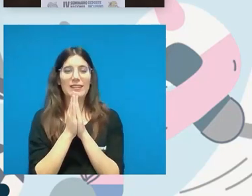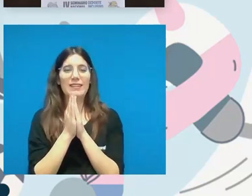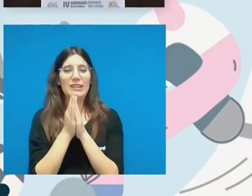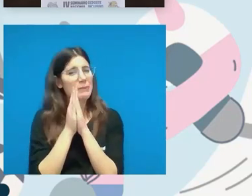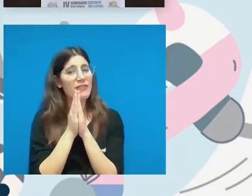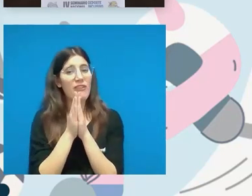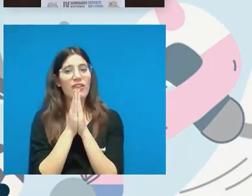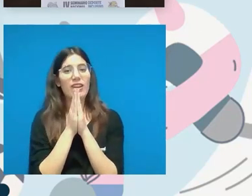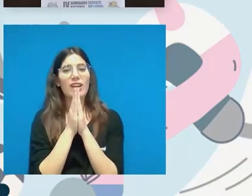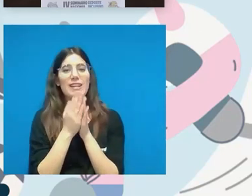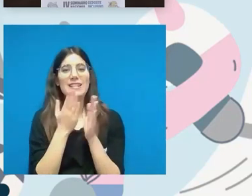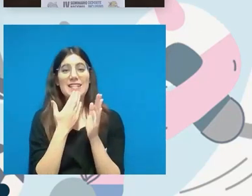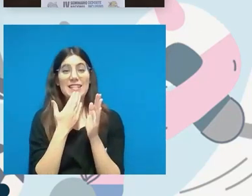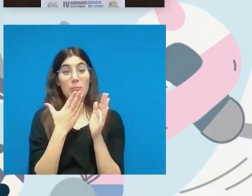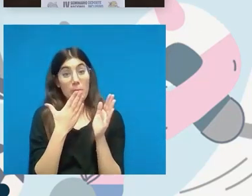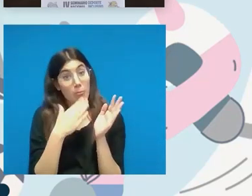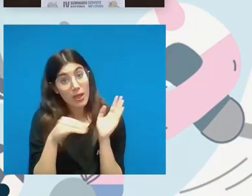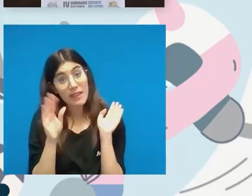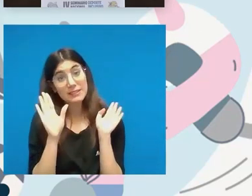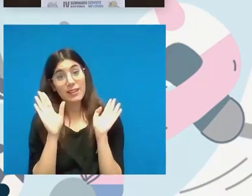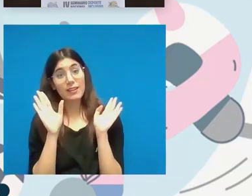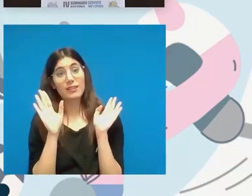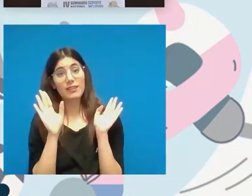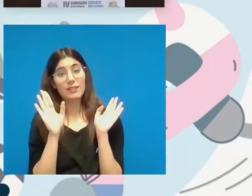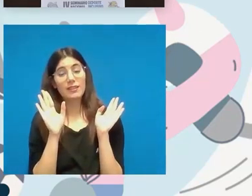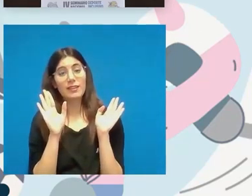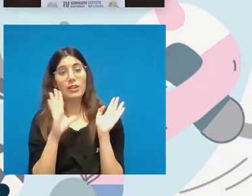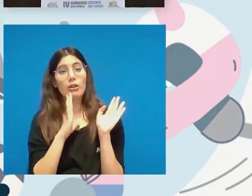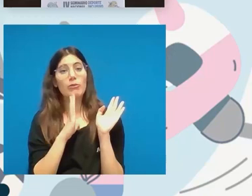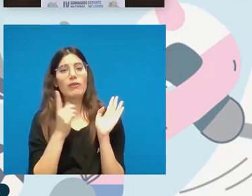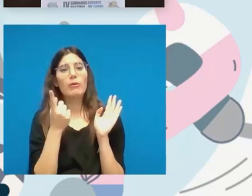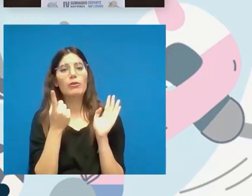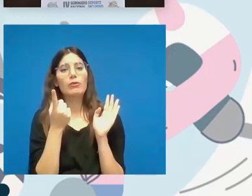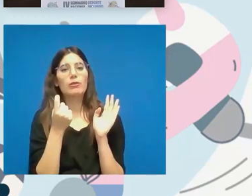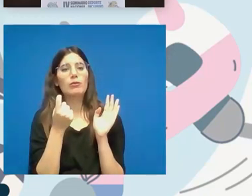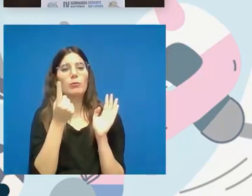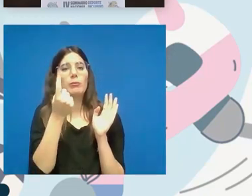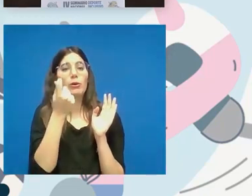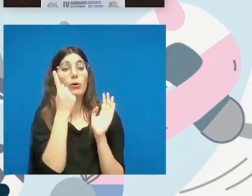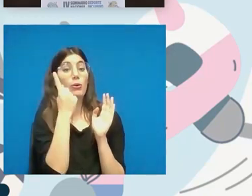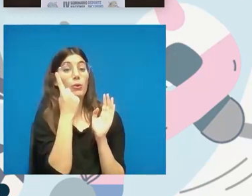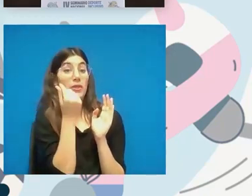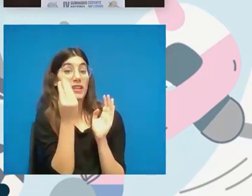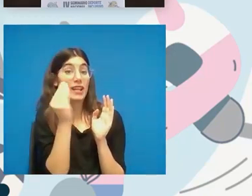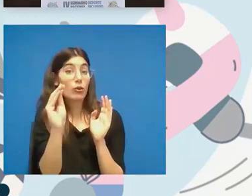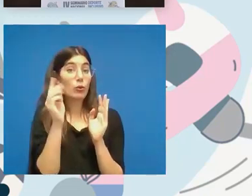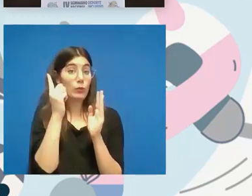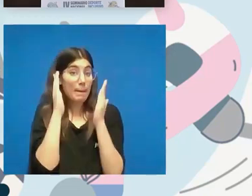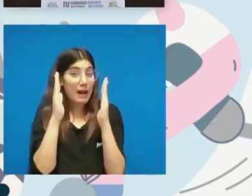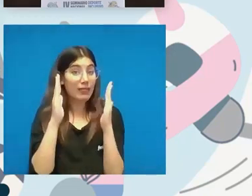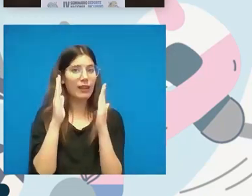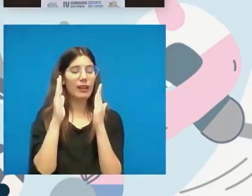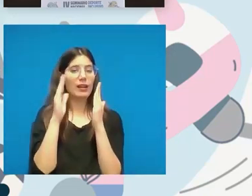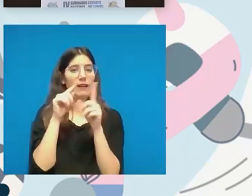que si pudiera ser se destinara una parte de ese dinero una parte a